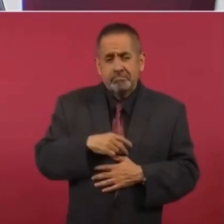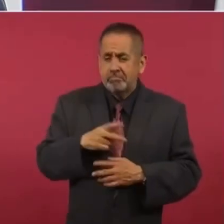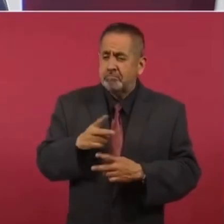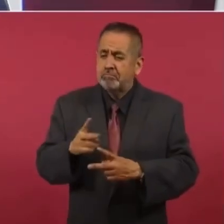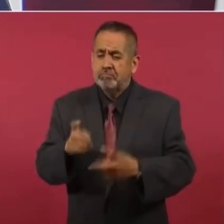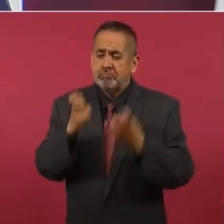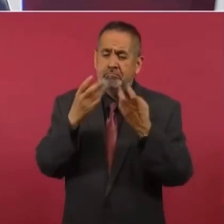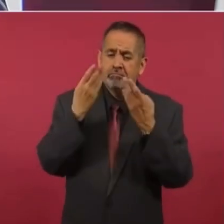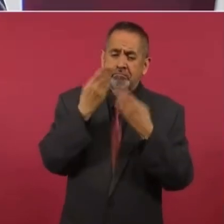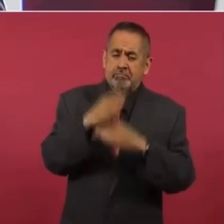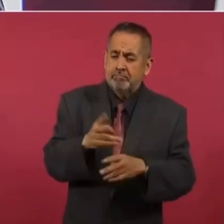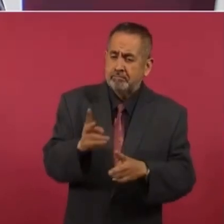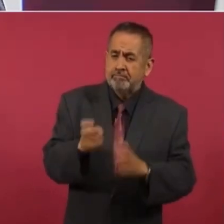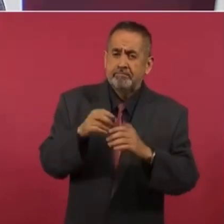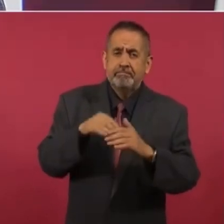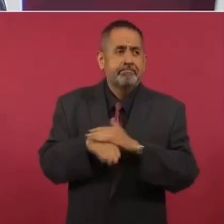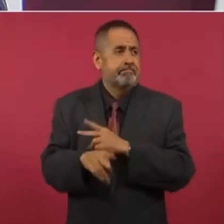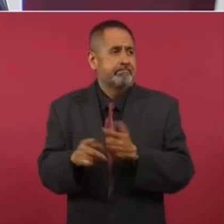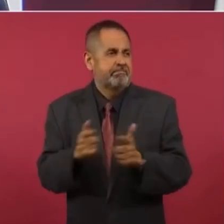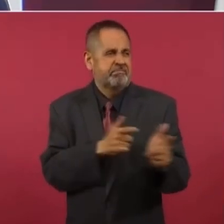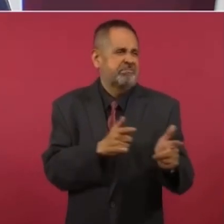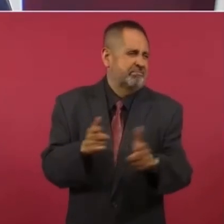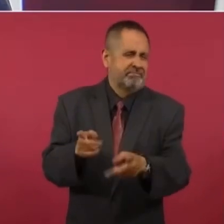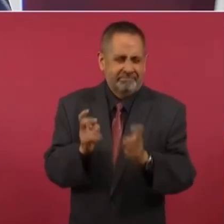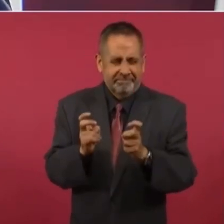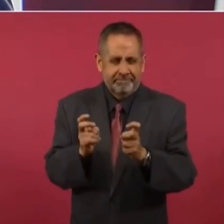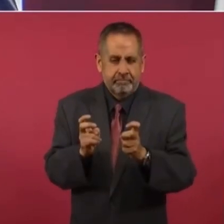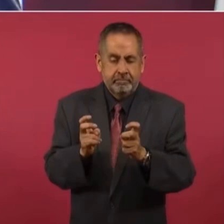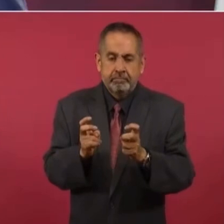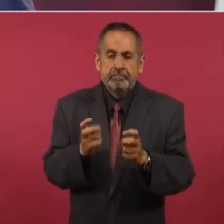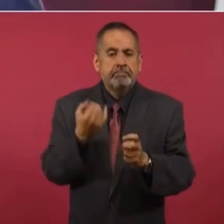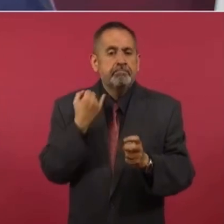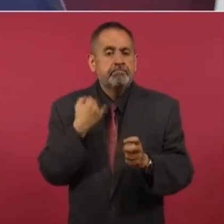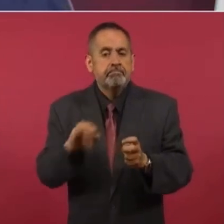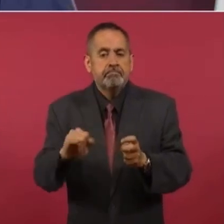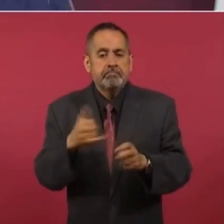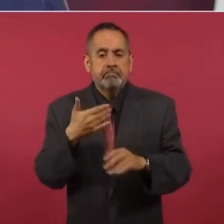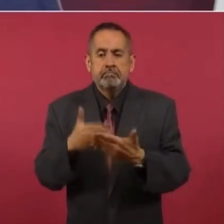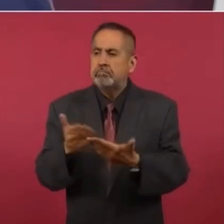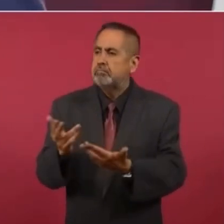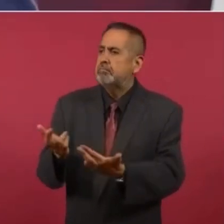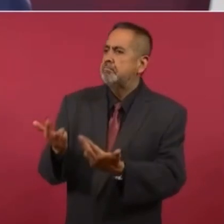banco y ahora me lo entregan